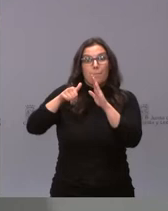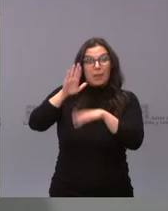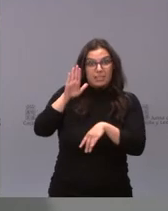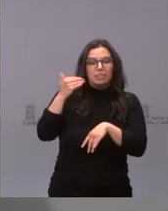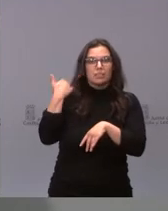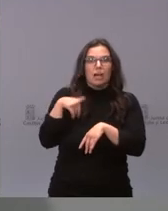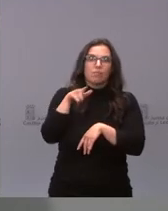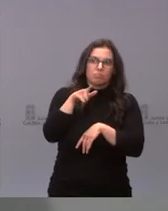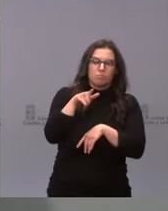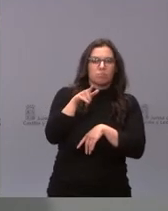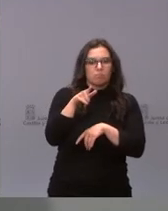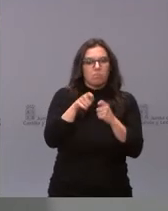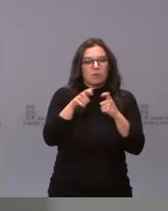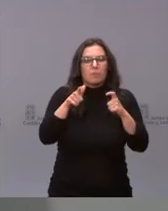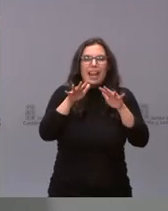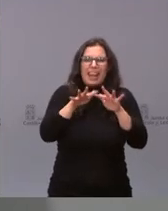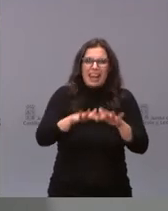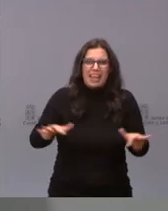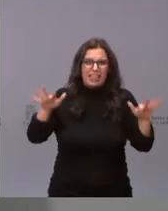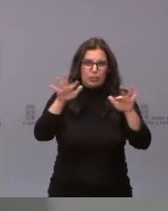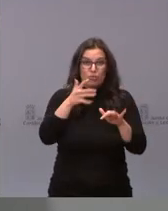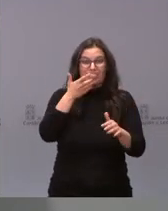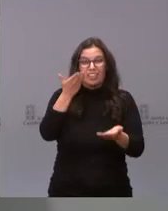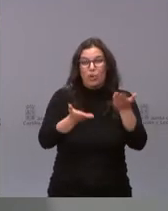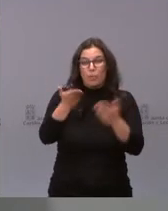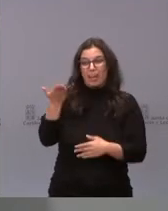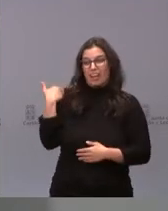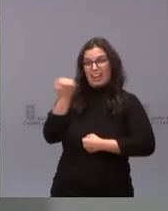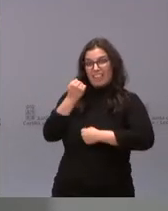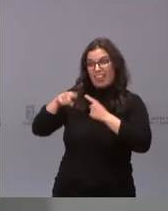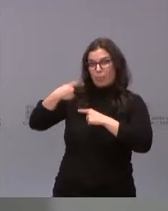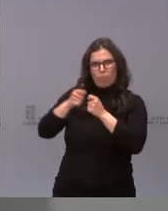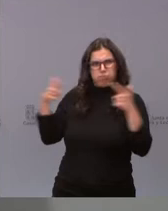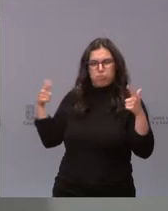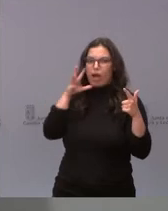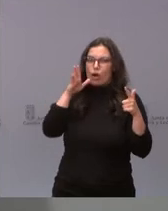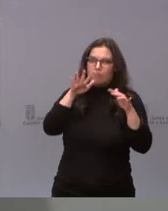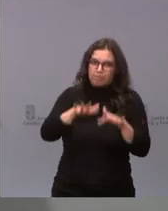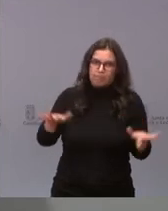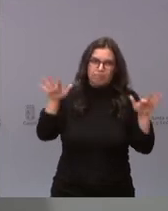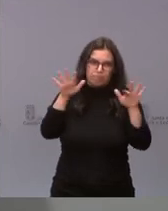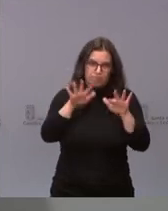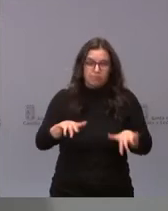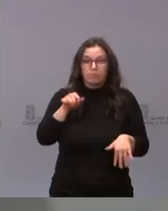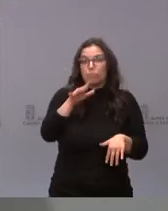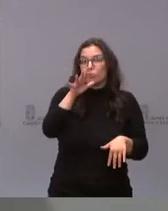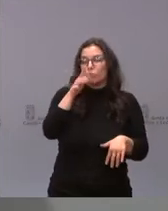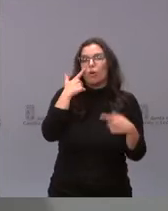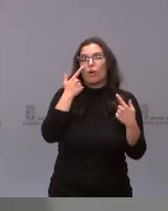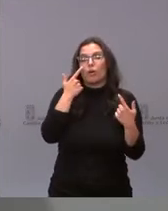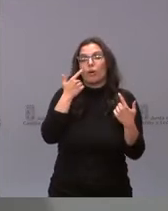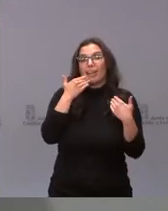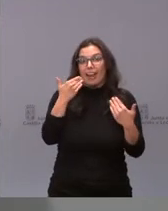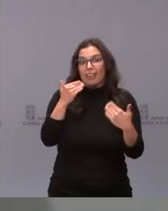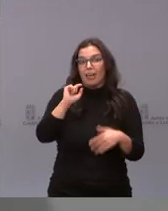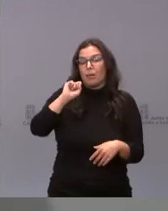más lento, mucho más lento de lo que ha ocurrido después de Navidades. Y esto es gracias, en primer lugar,